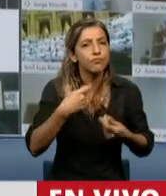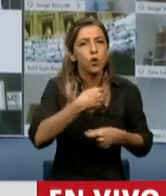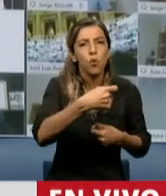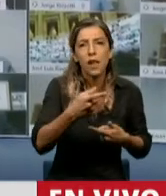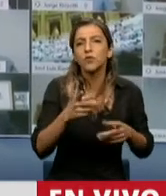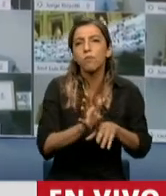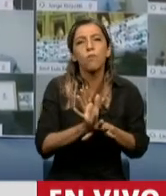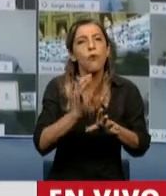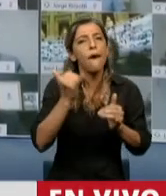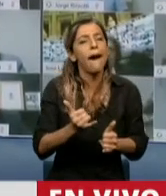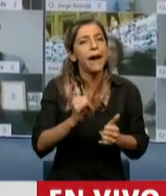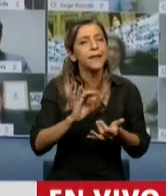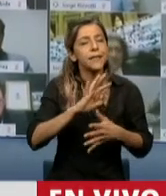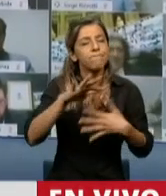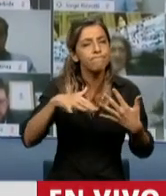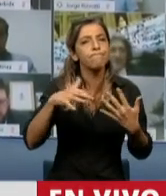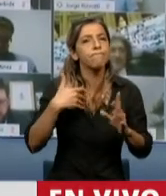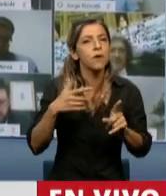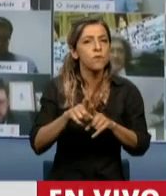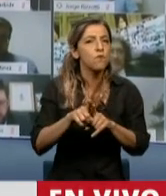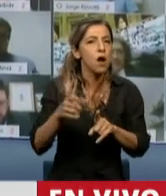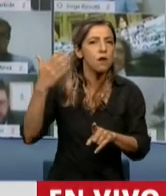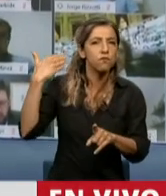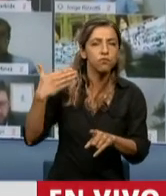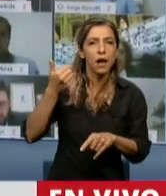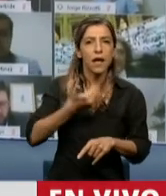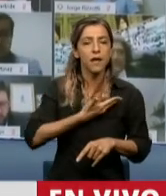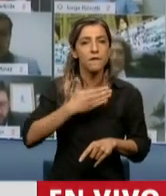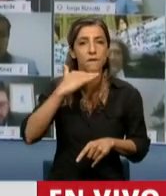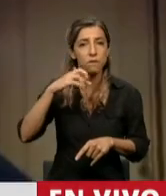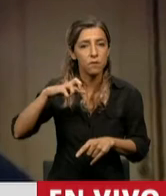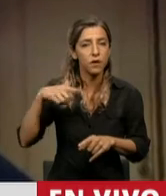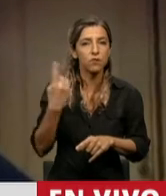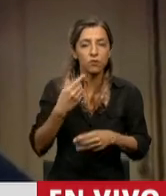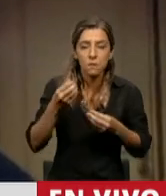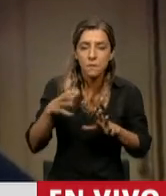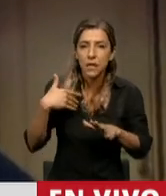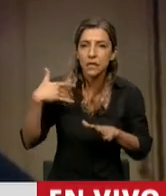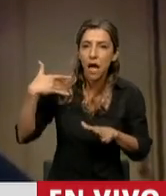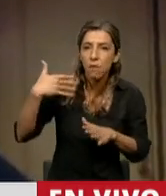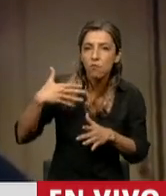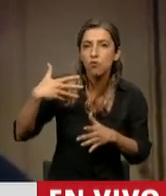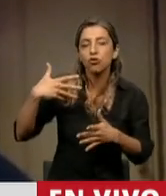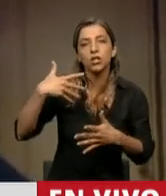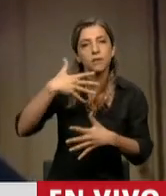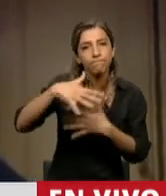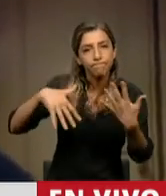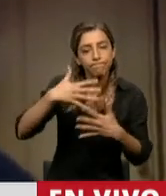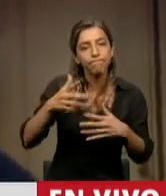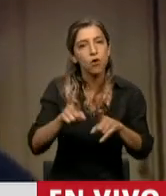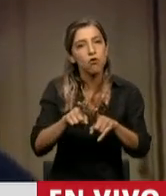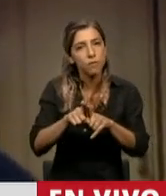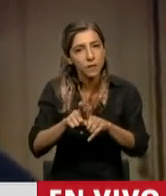AFJPs. Digamos, en definitiva, la verdad es que esta relación entre el Fondo del FGS